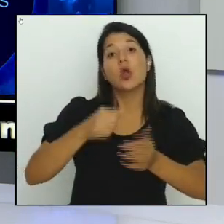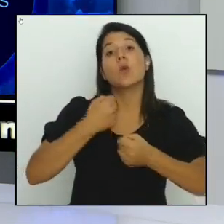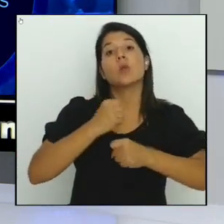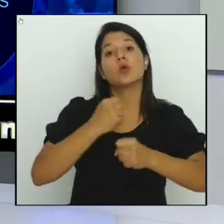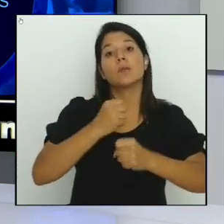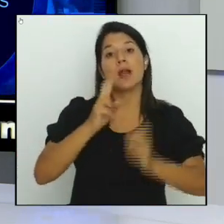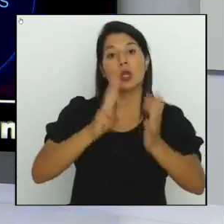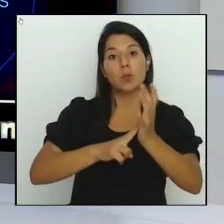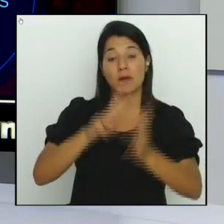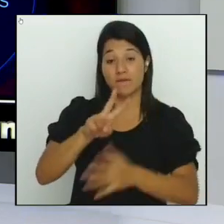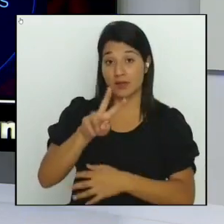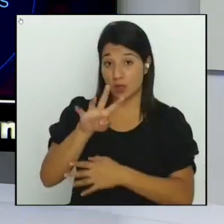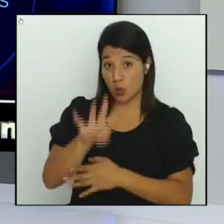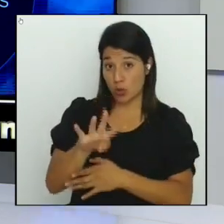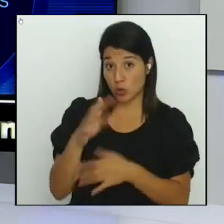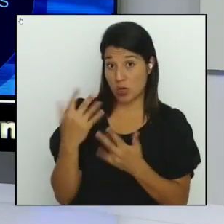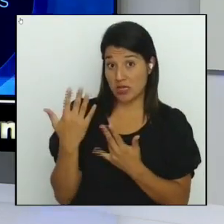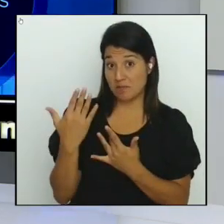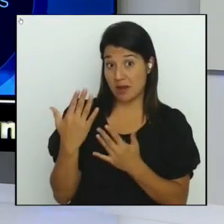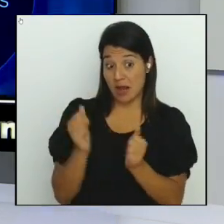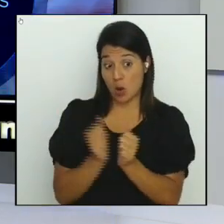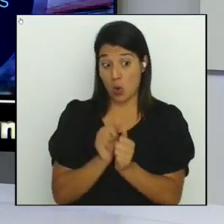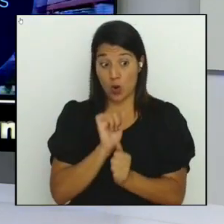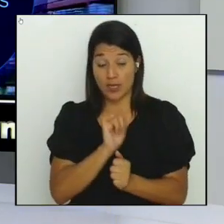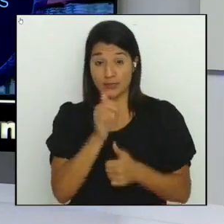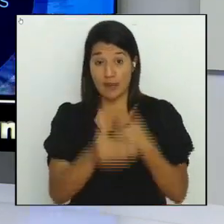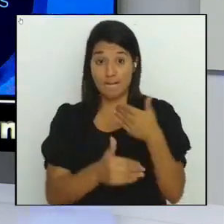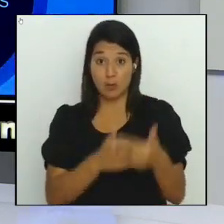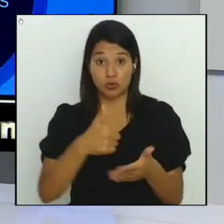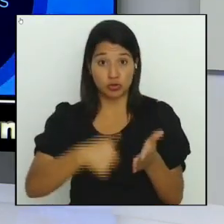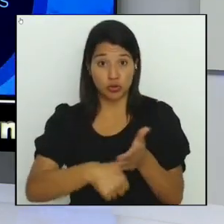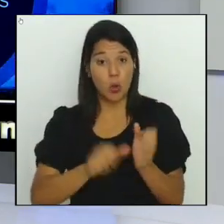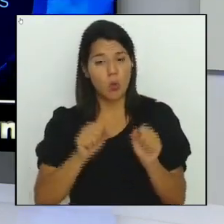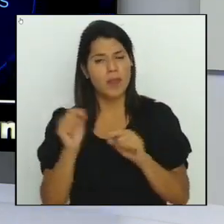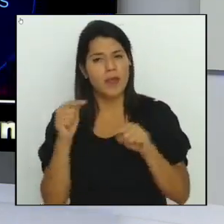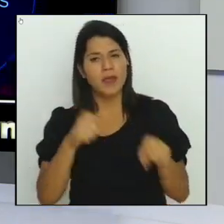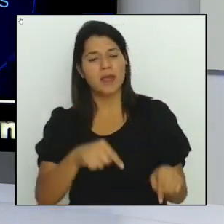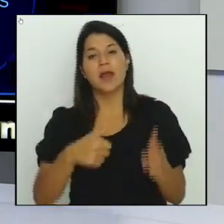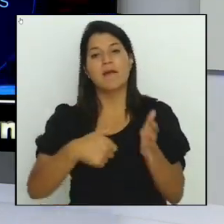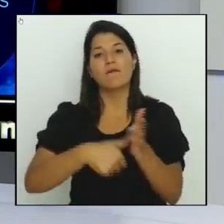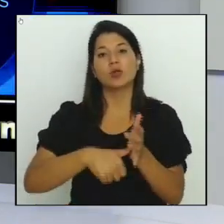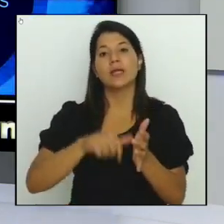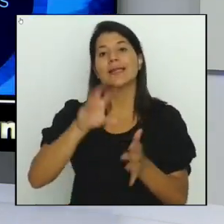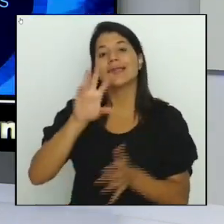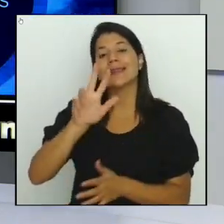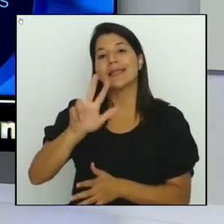para este proceso electoral participen cerca de 3.6 millones de ciudadanos.